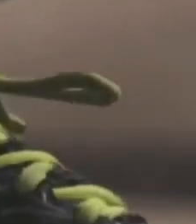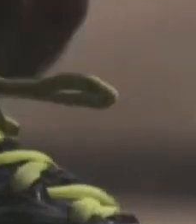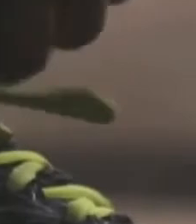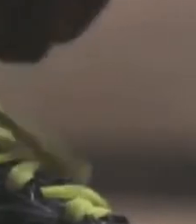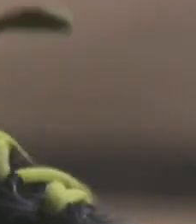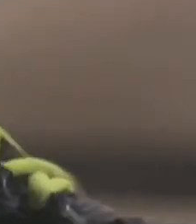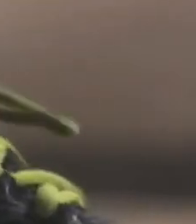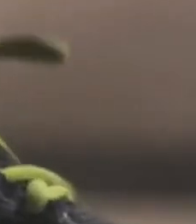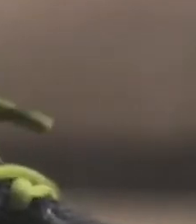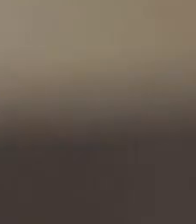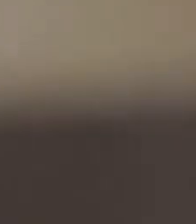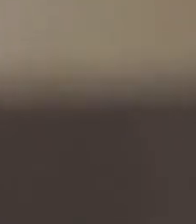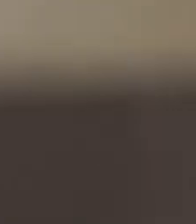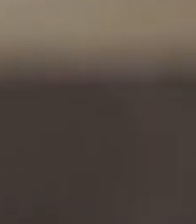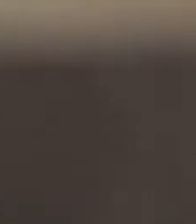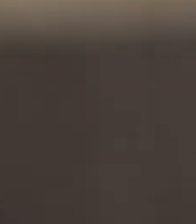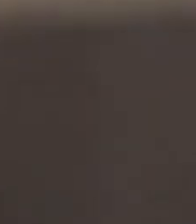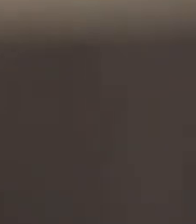aceptaba, sentía vergüenza.